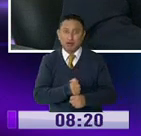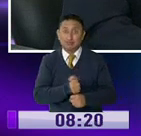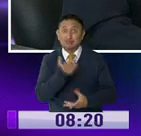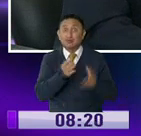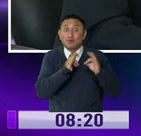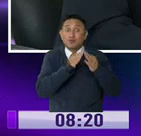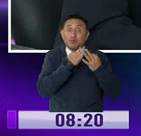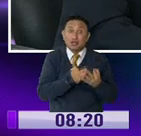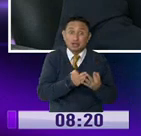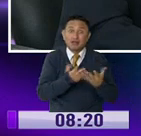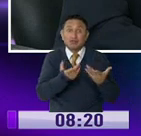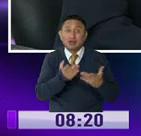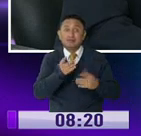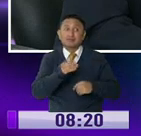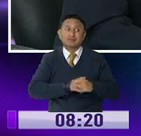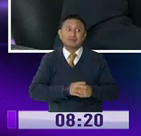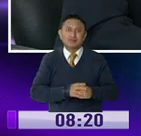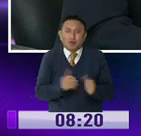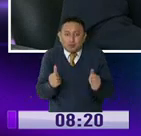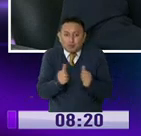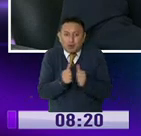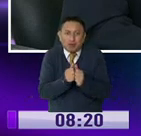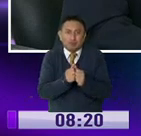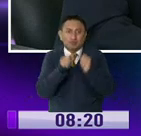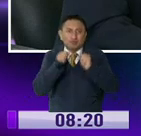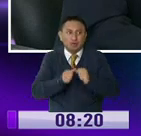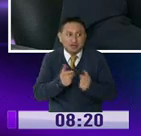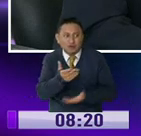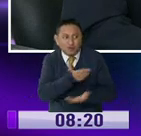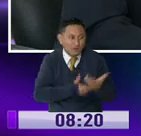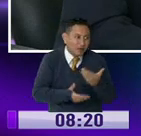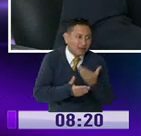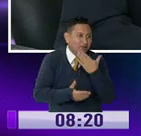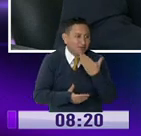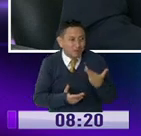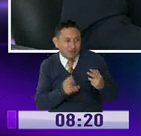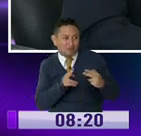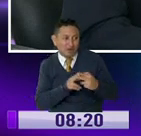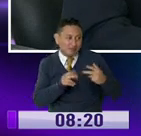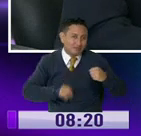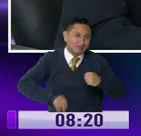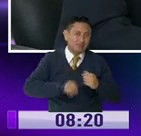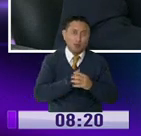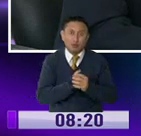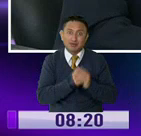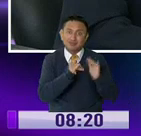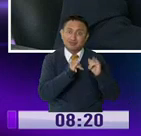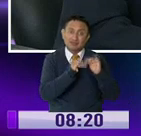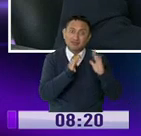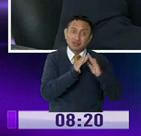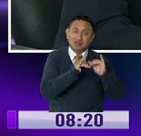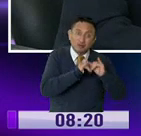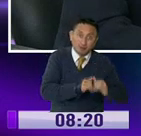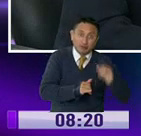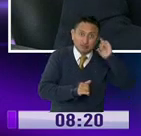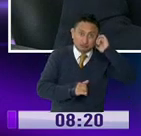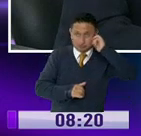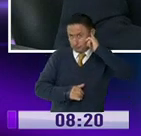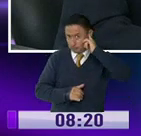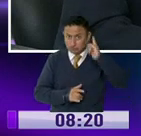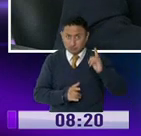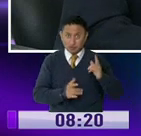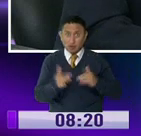familia, con nuestro círculo más cercano, para poder estar juntos. Aprovechemos esto. Quedémonos en casa. No es un juego la